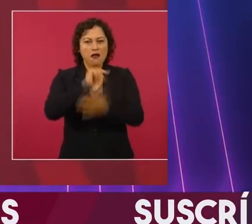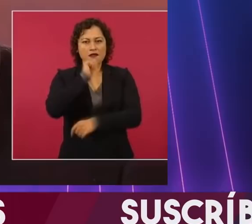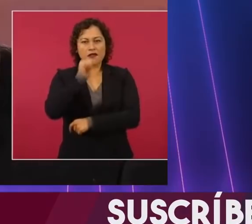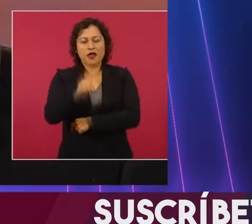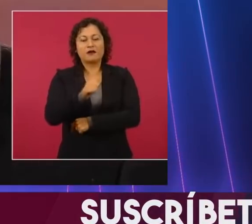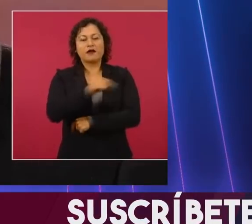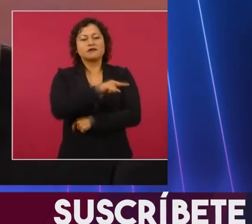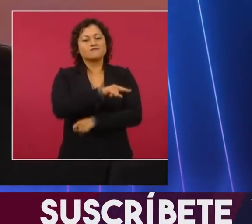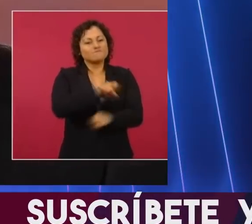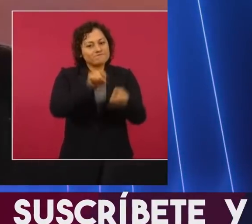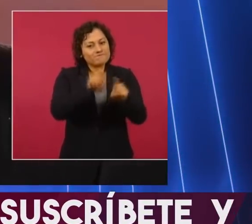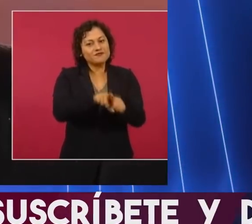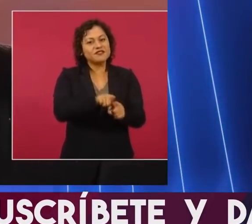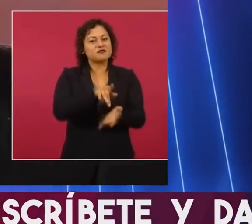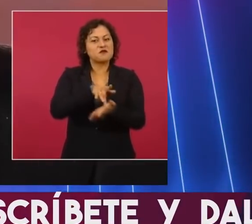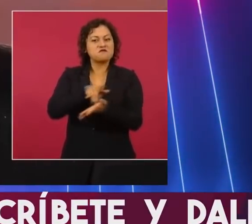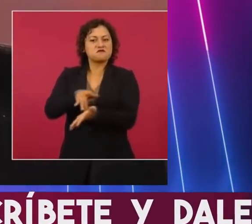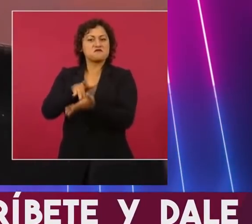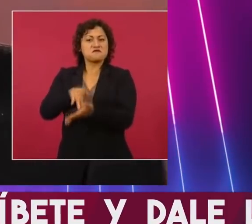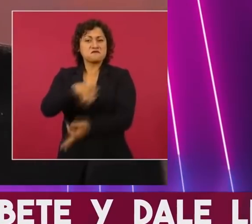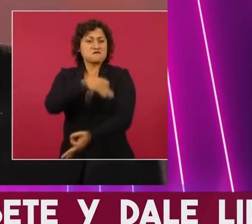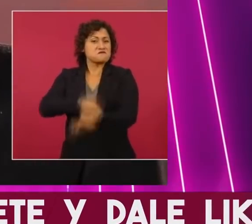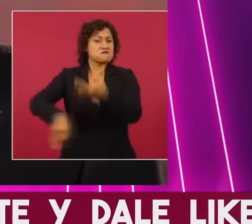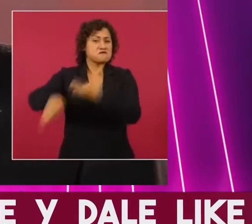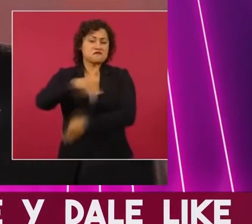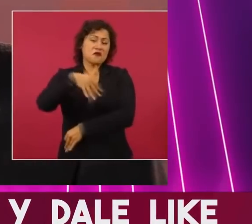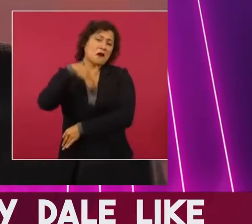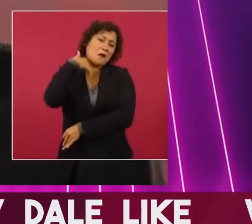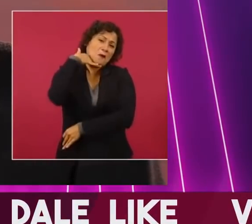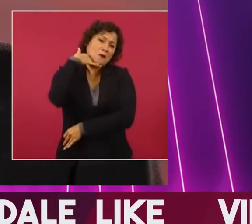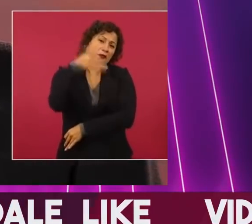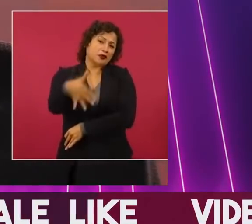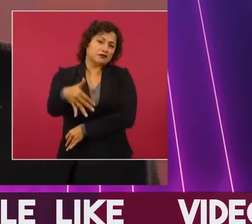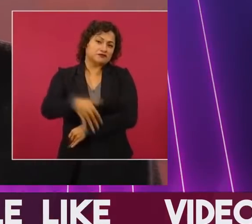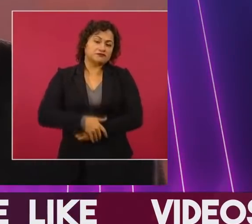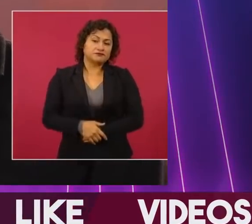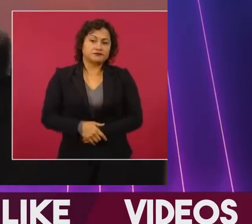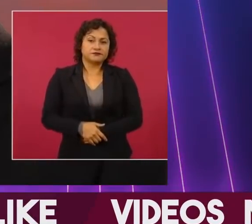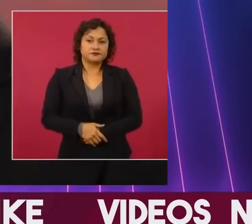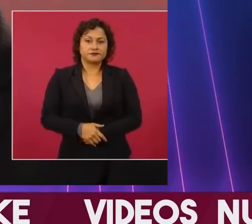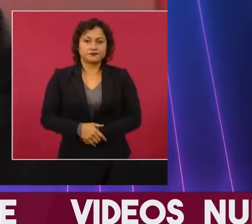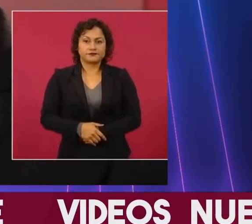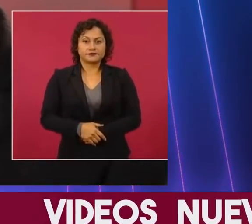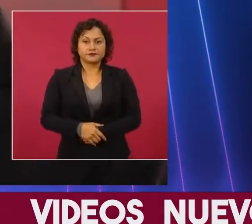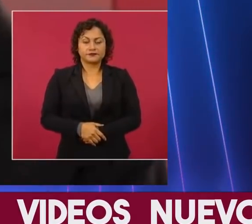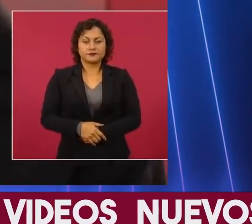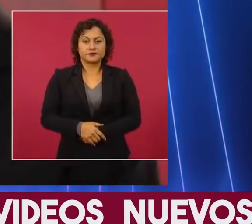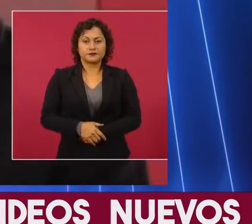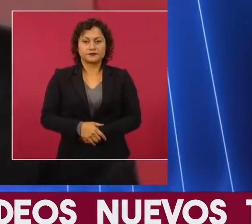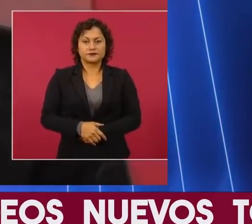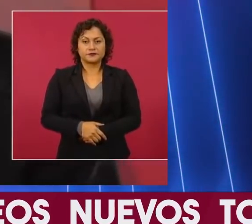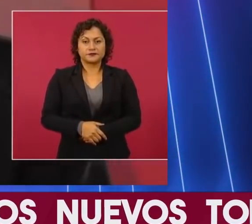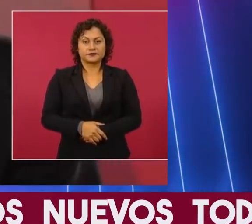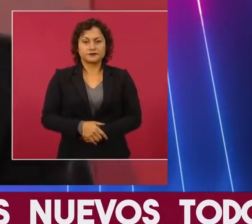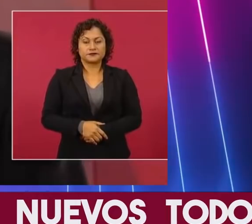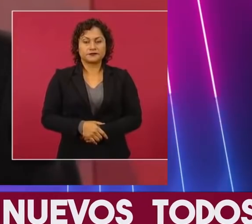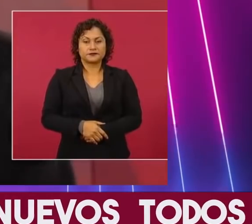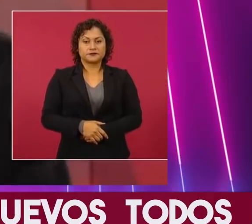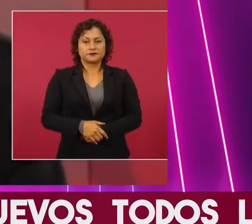puros corruptos que no les gusta